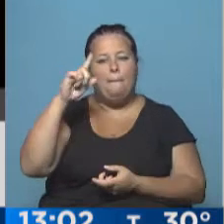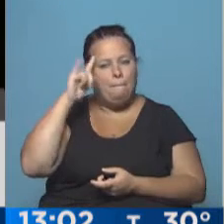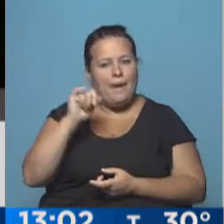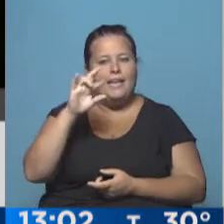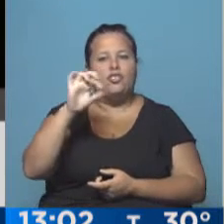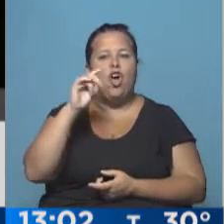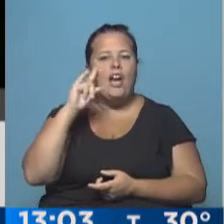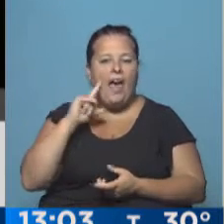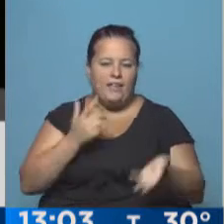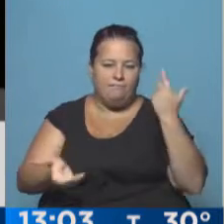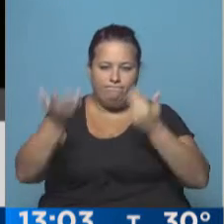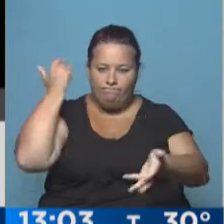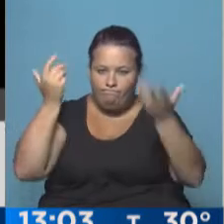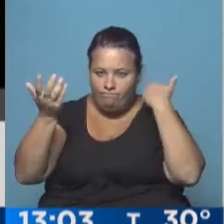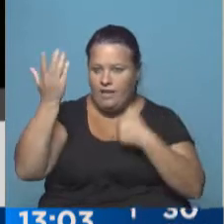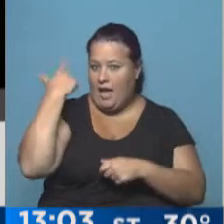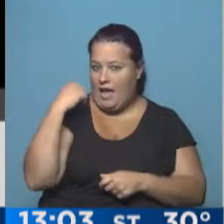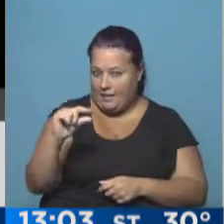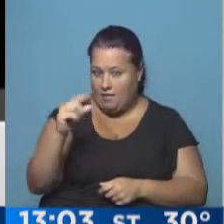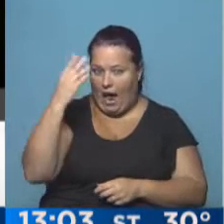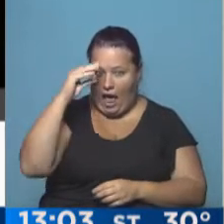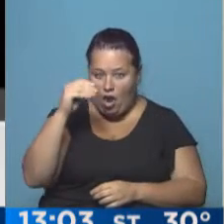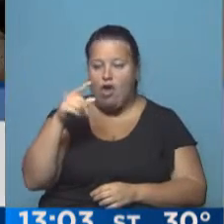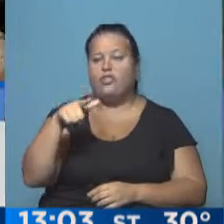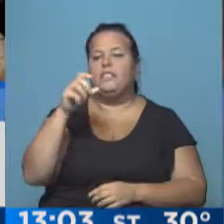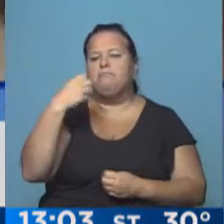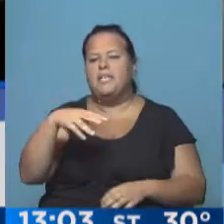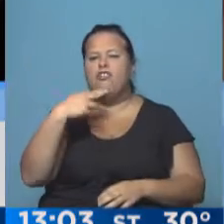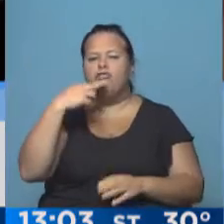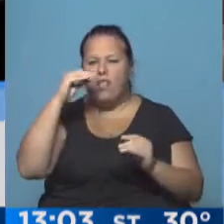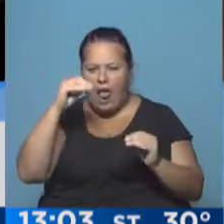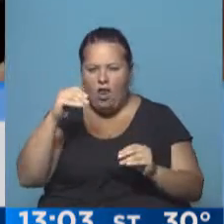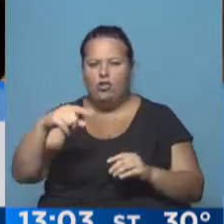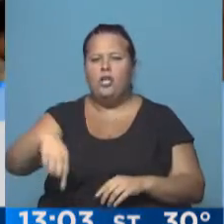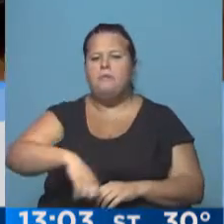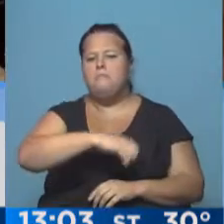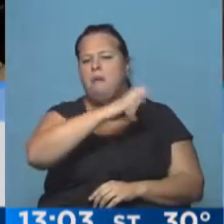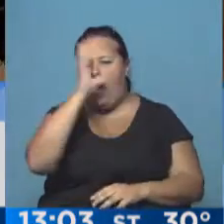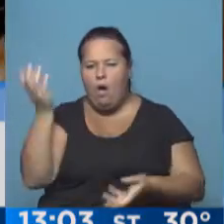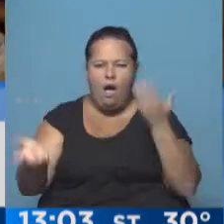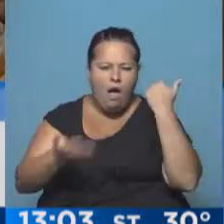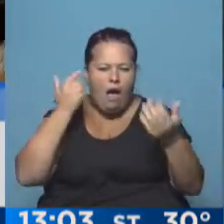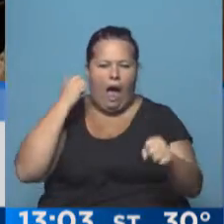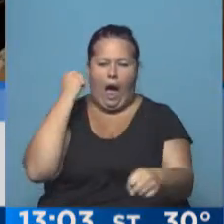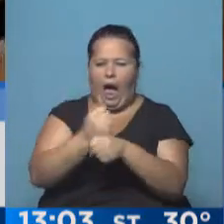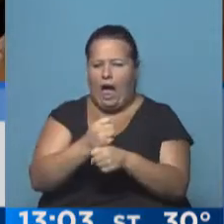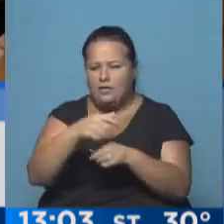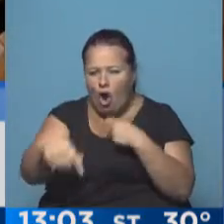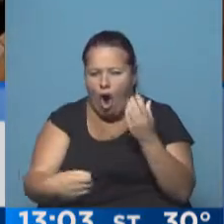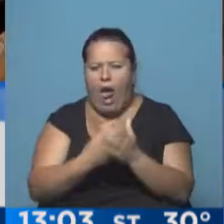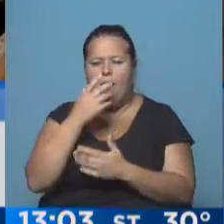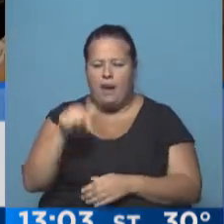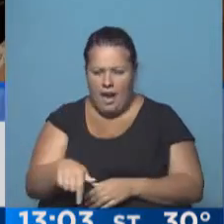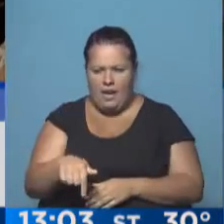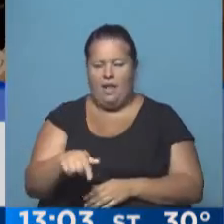ha sido allanada en las últimas horas de anoche a partir de las 23 horas y durante toda la madrugada hasta bien entrada la mañana de hoy,